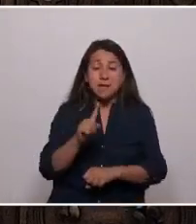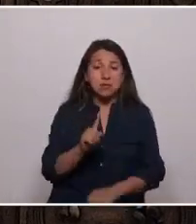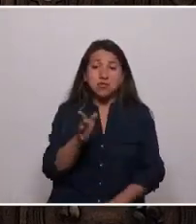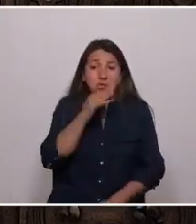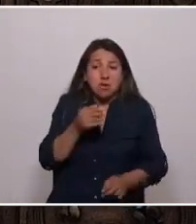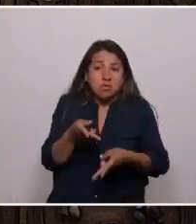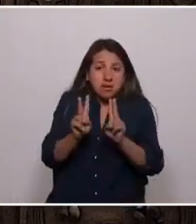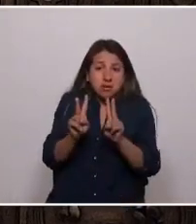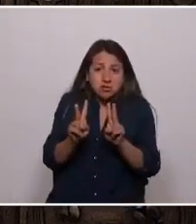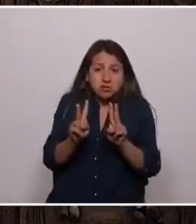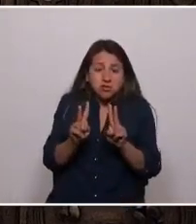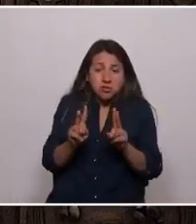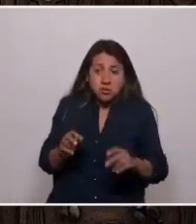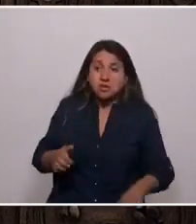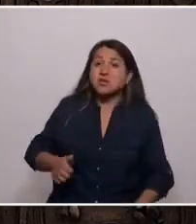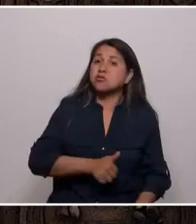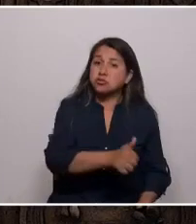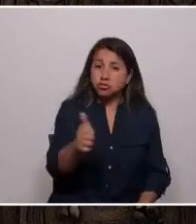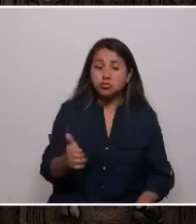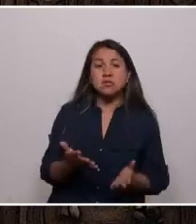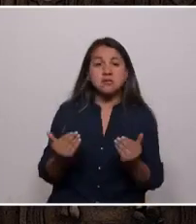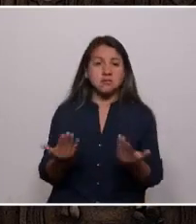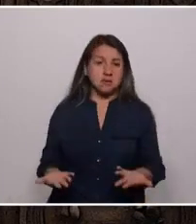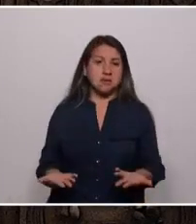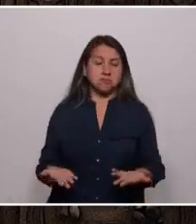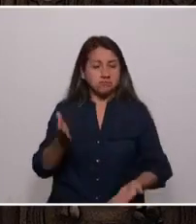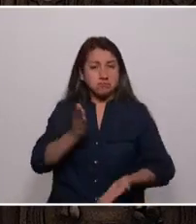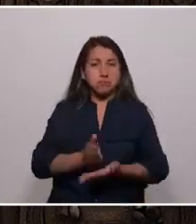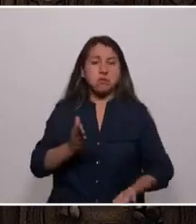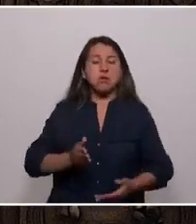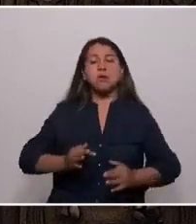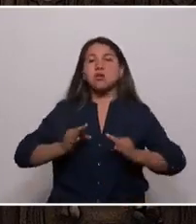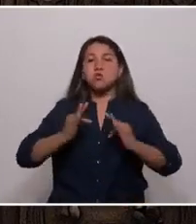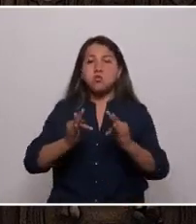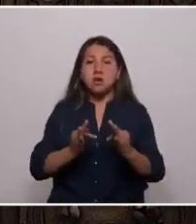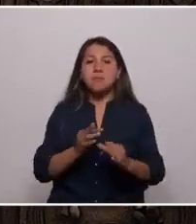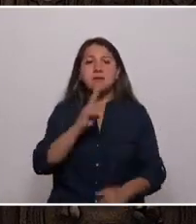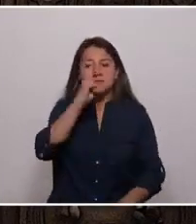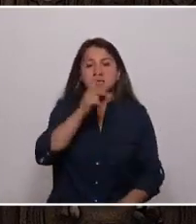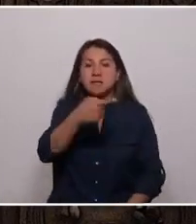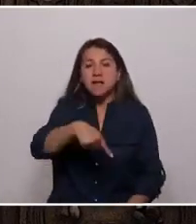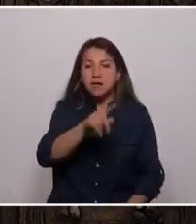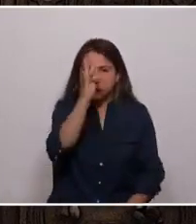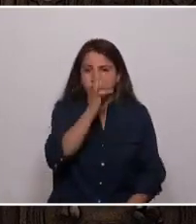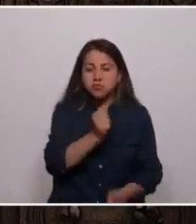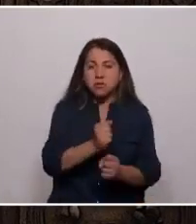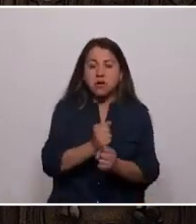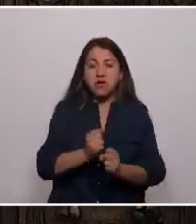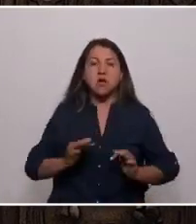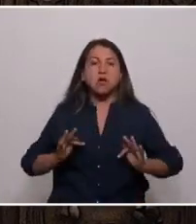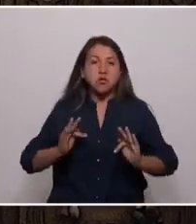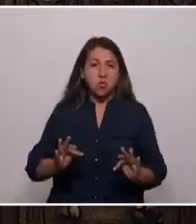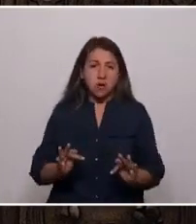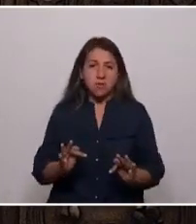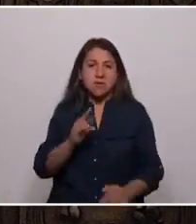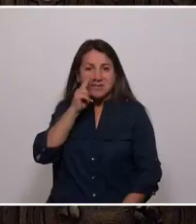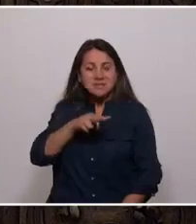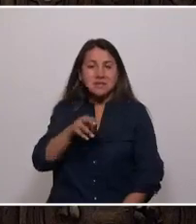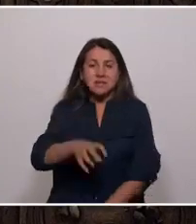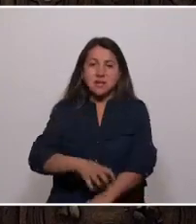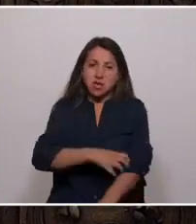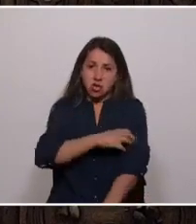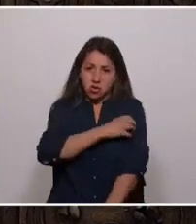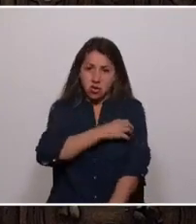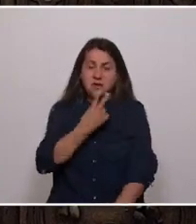derechos que todo ser humano se merece. Nunca más sin los trabajadores. Nunca más sin las regiones.